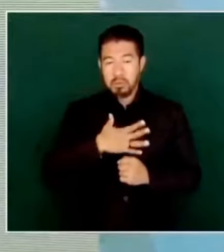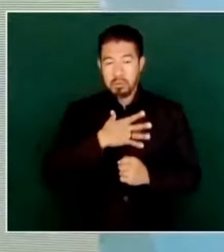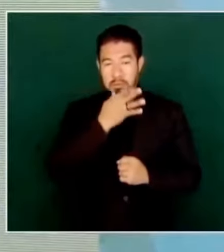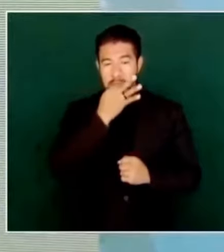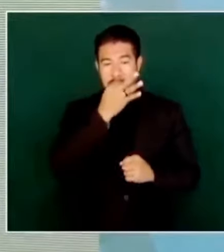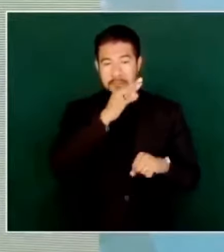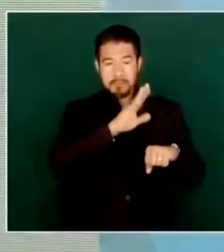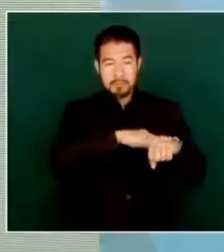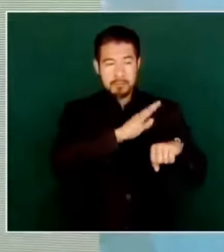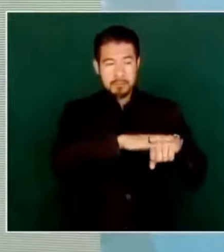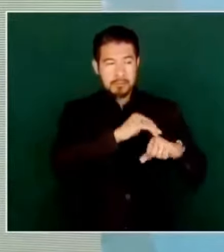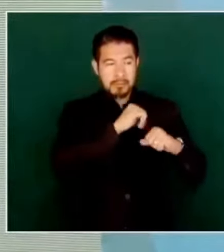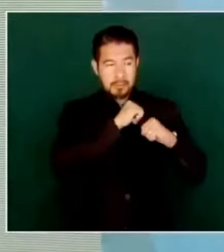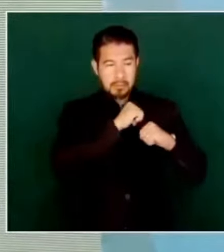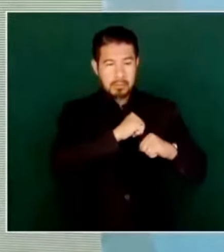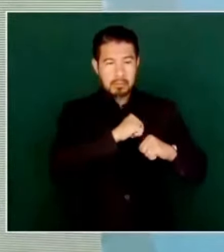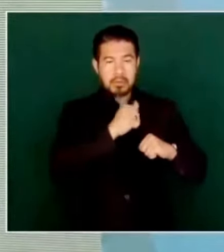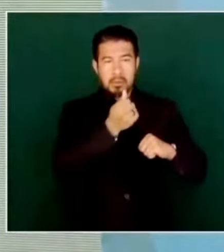autoridades locales,